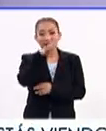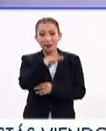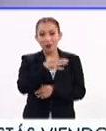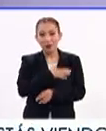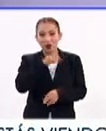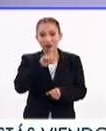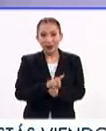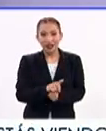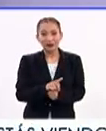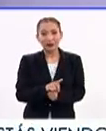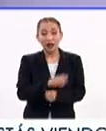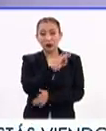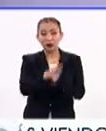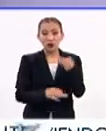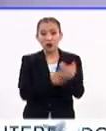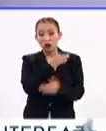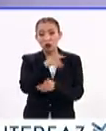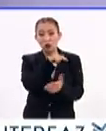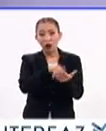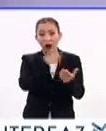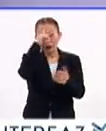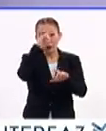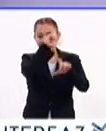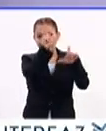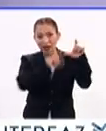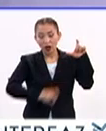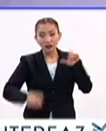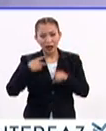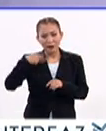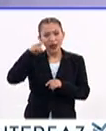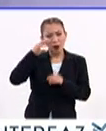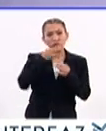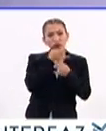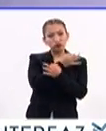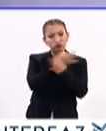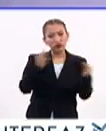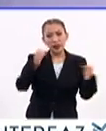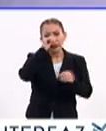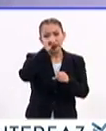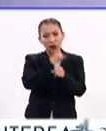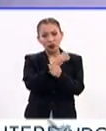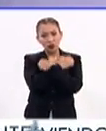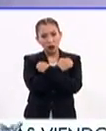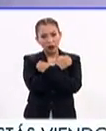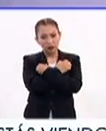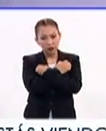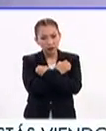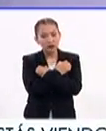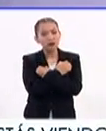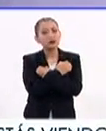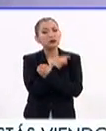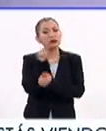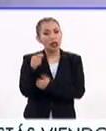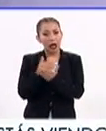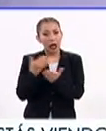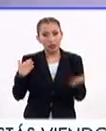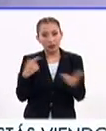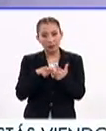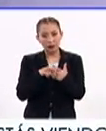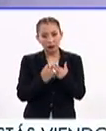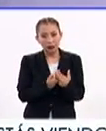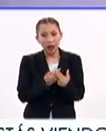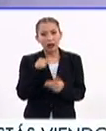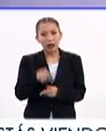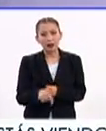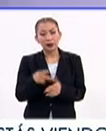Muy buenos días a todo lo ancho y largo del país. Estuvimos viendo un mensaje del Secretario de Educación Pública, previo a iniciar, por